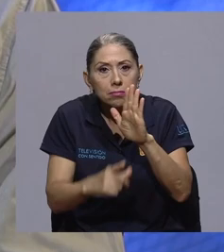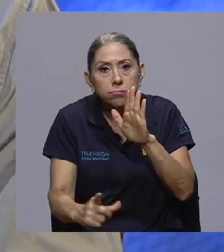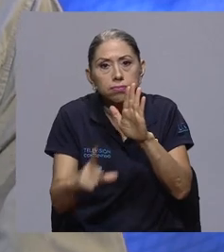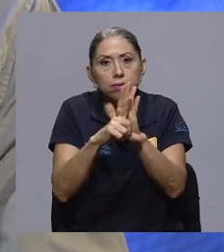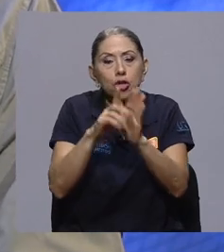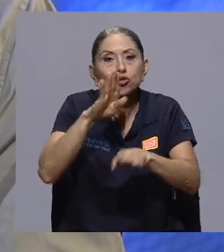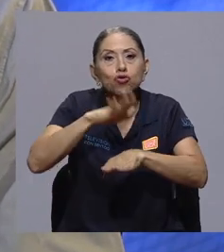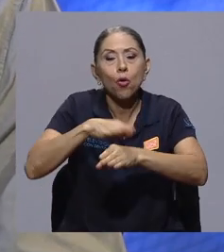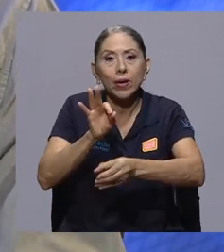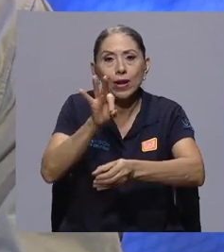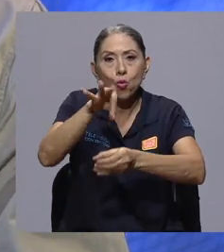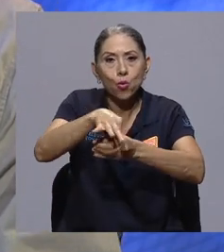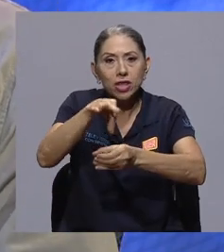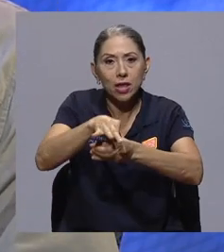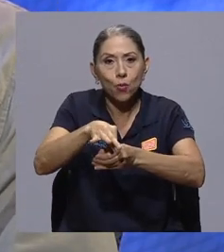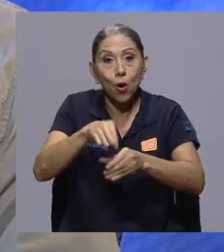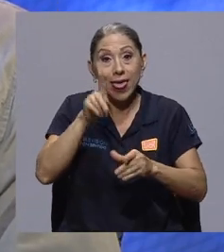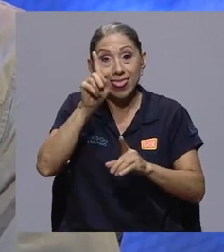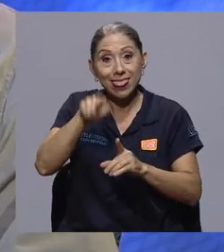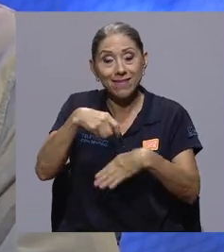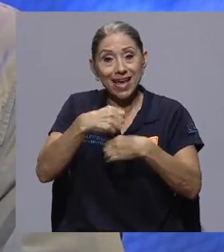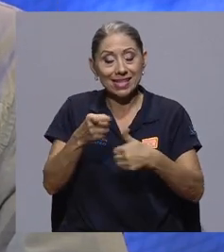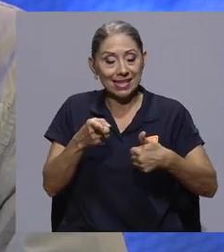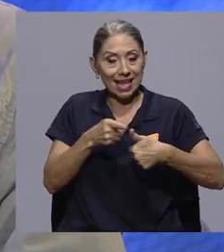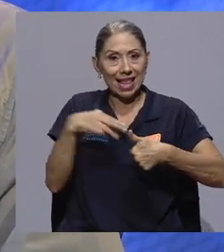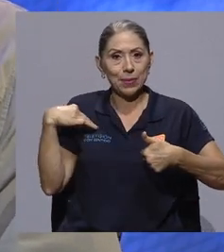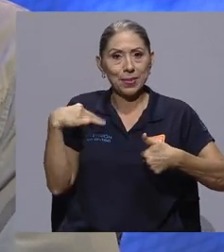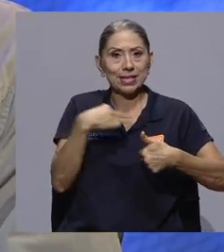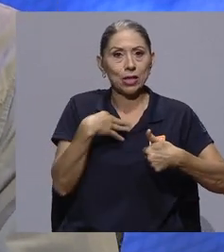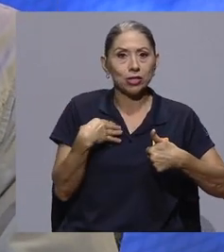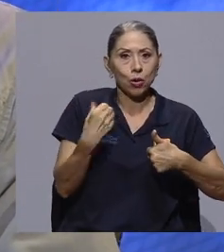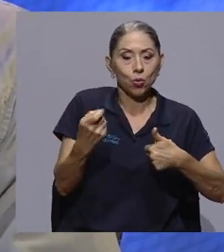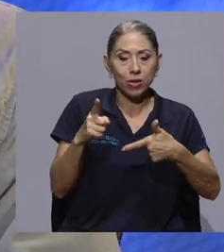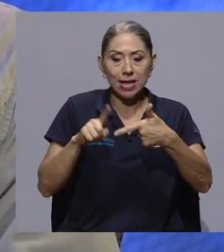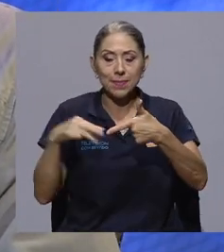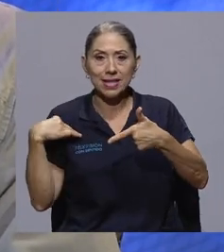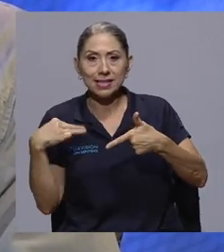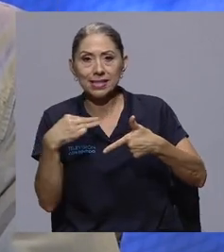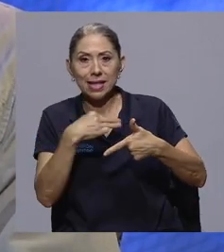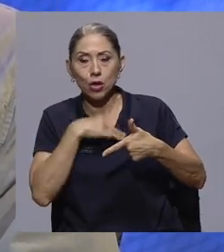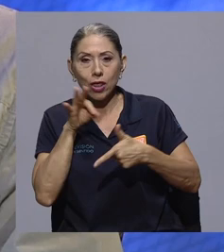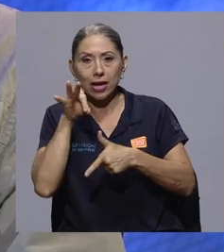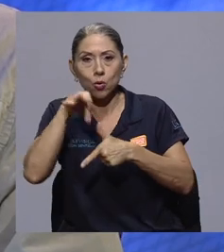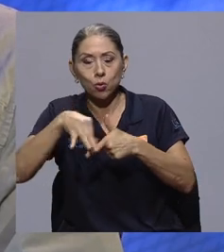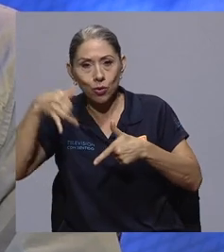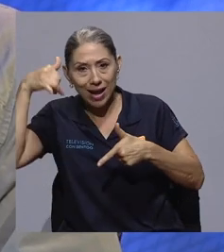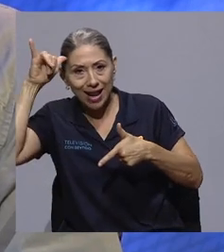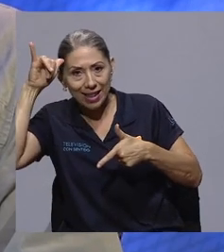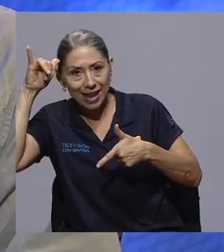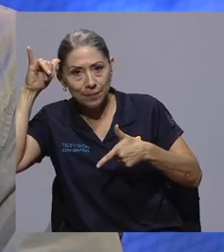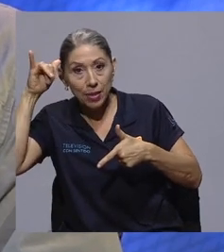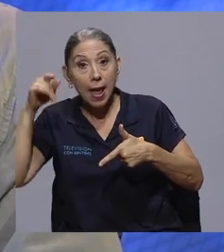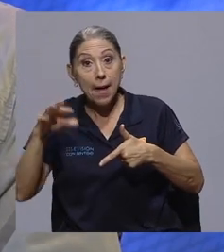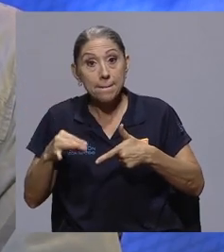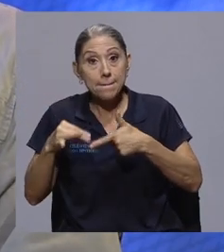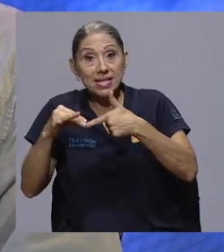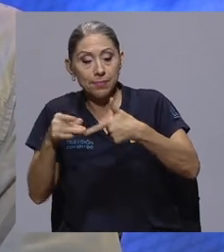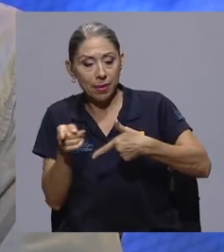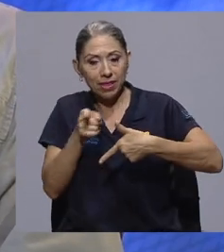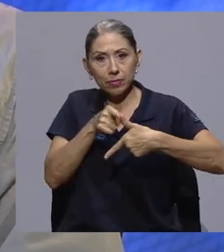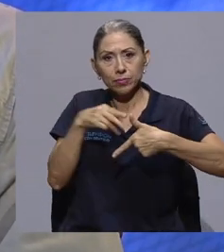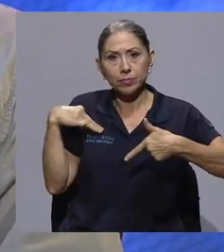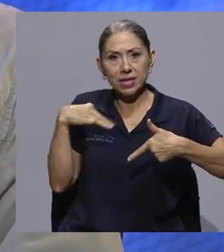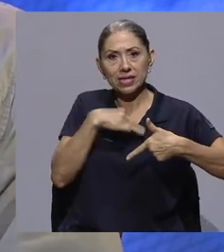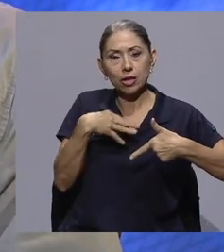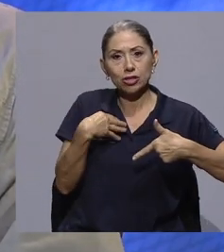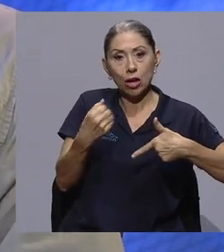hacerse, bueno, digámoslo así, entre el Ministerio de Salud y el Ministerio de Agricultura y Ganadería, pero principalmente el Ministerio de Salud, porque esta